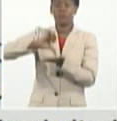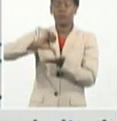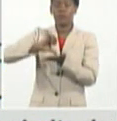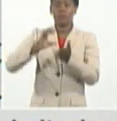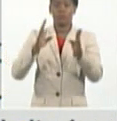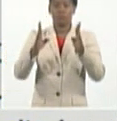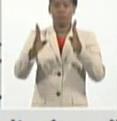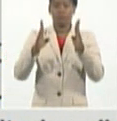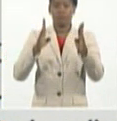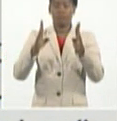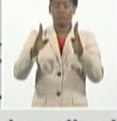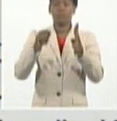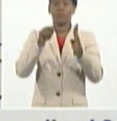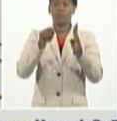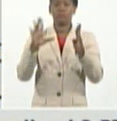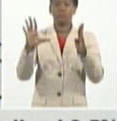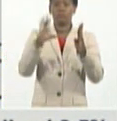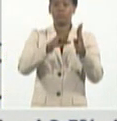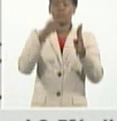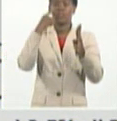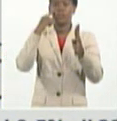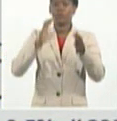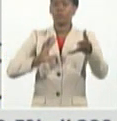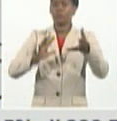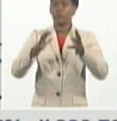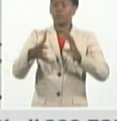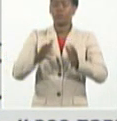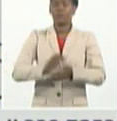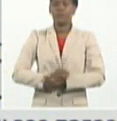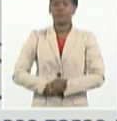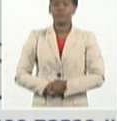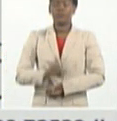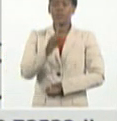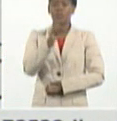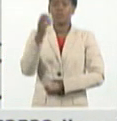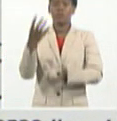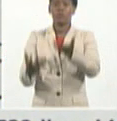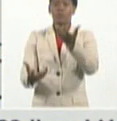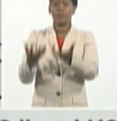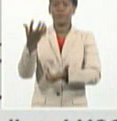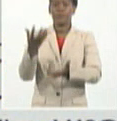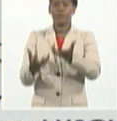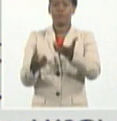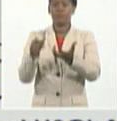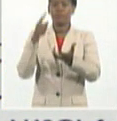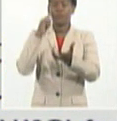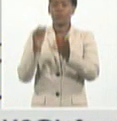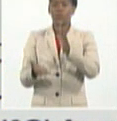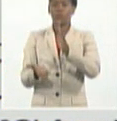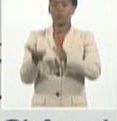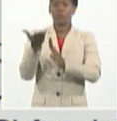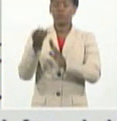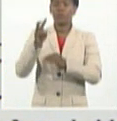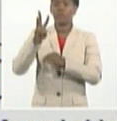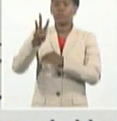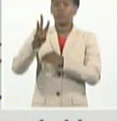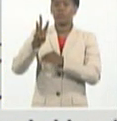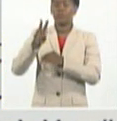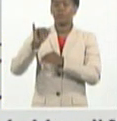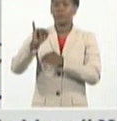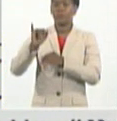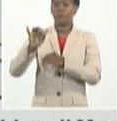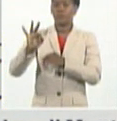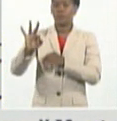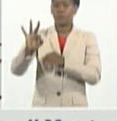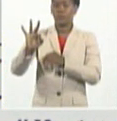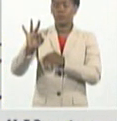Camagüey, perdón, Cienfuegos, con una cifra extremadamente elevada, 368.